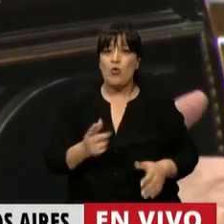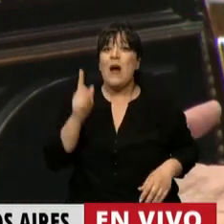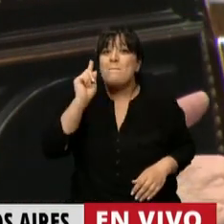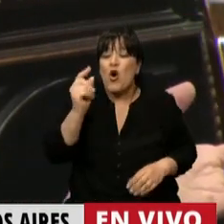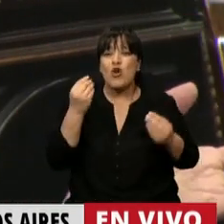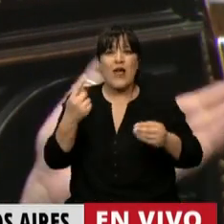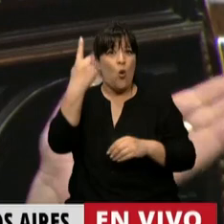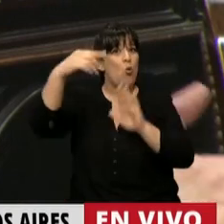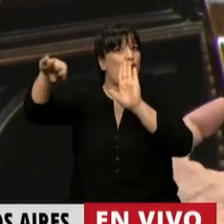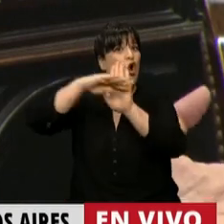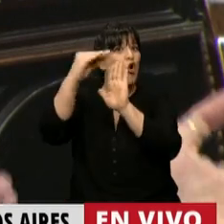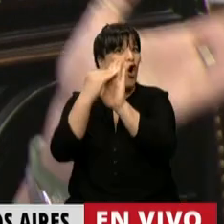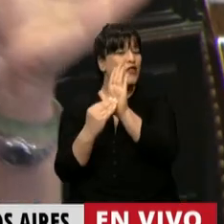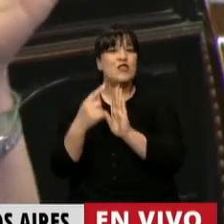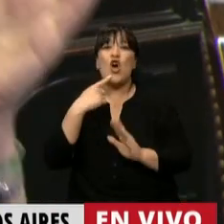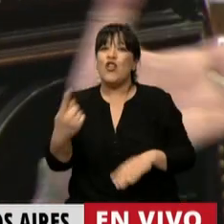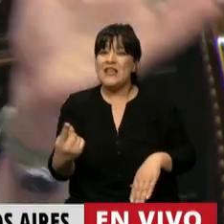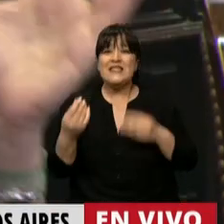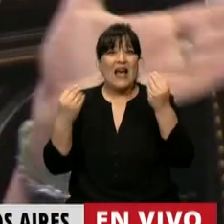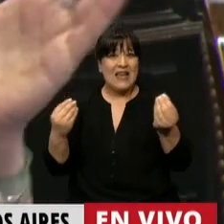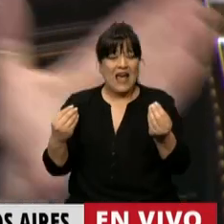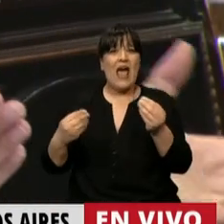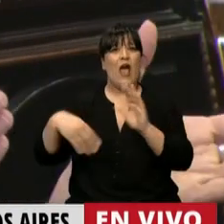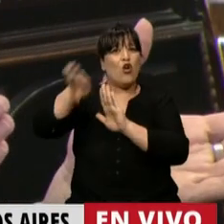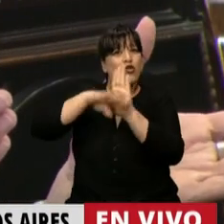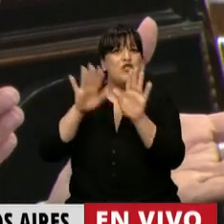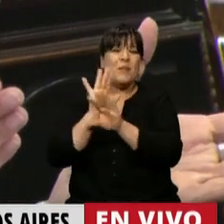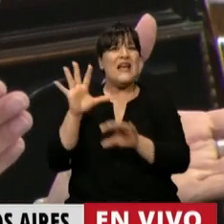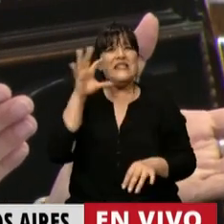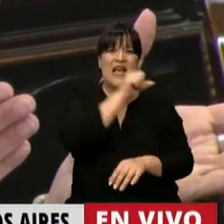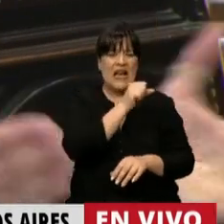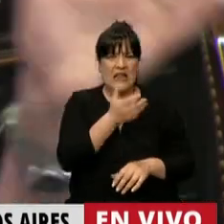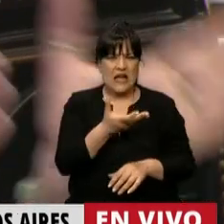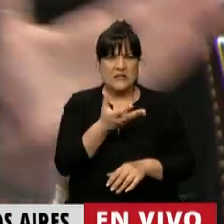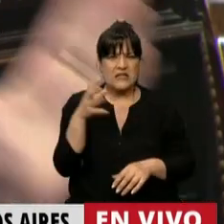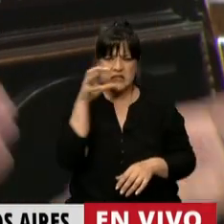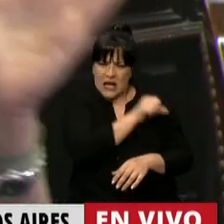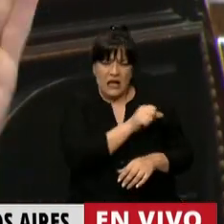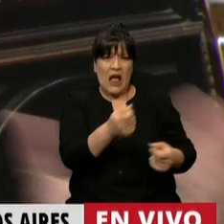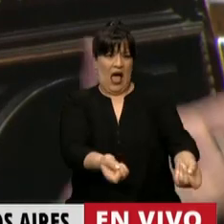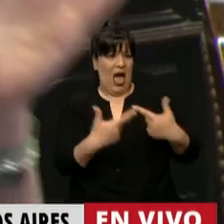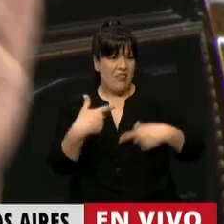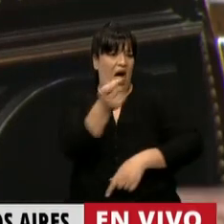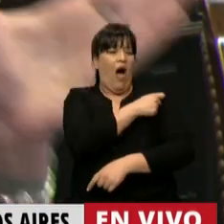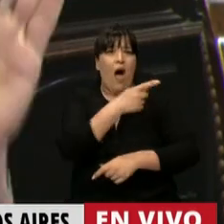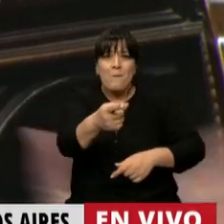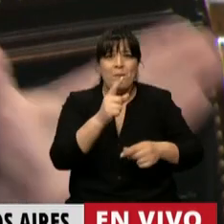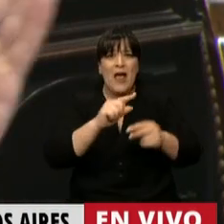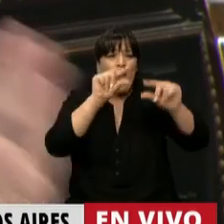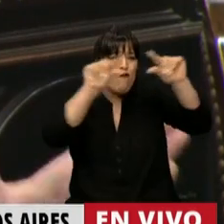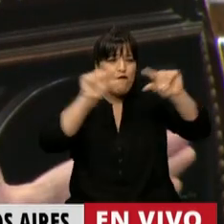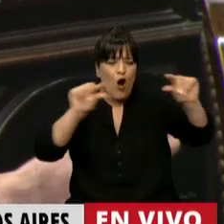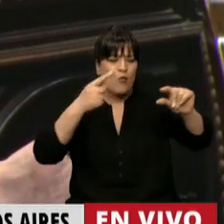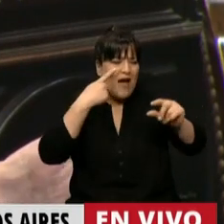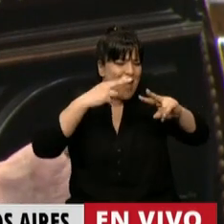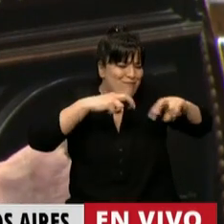de las condiciones que se están advirtiendo es que las condiciones son secretas. Nos van a dar vacunas cuyas fórmulas no se